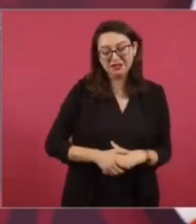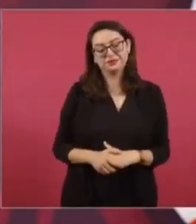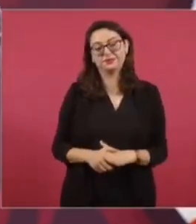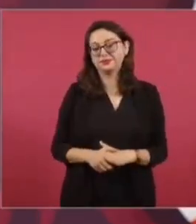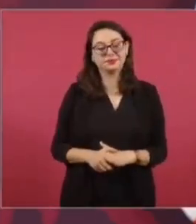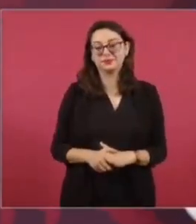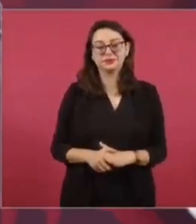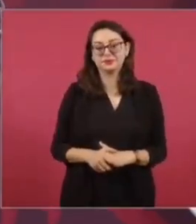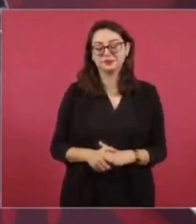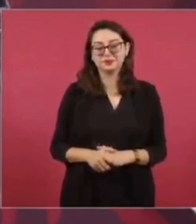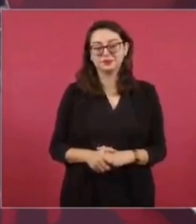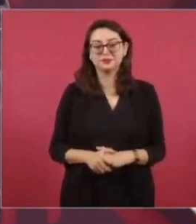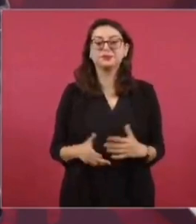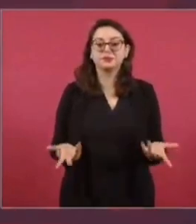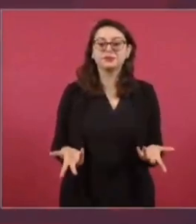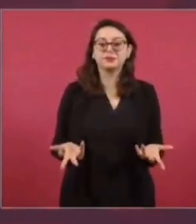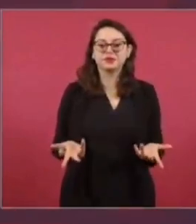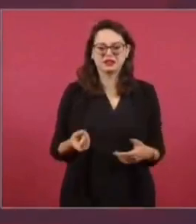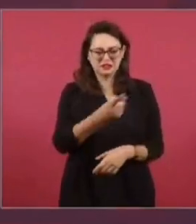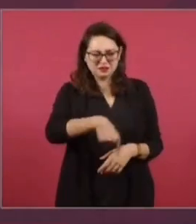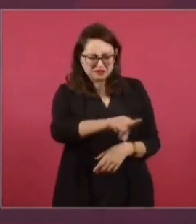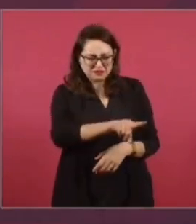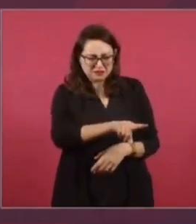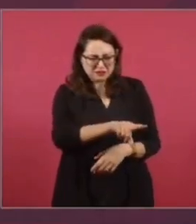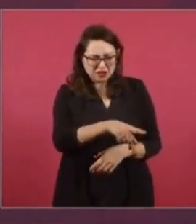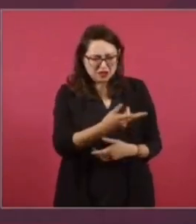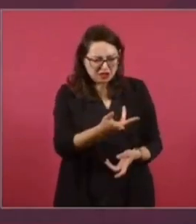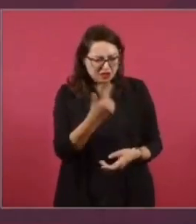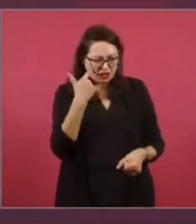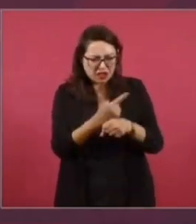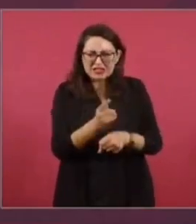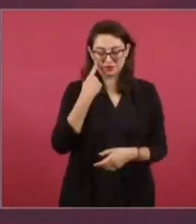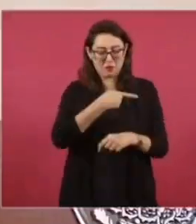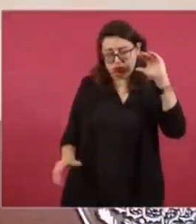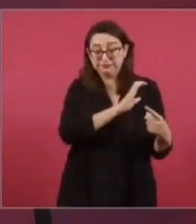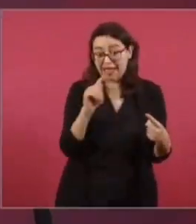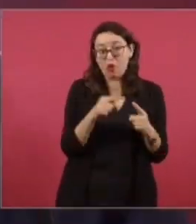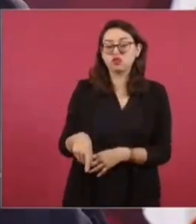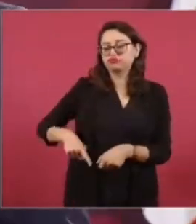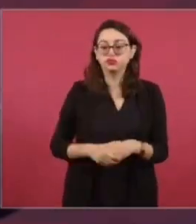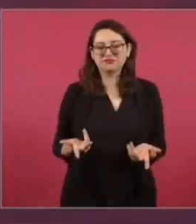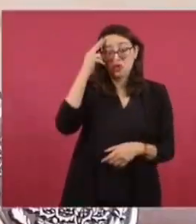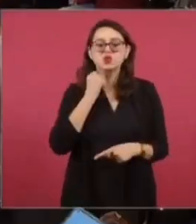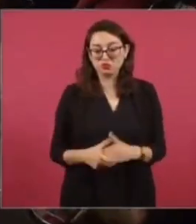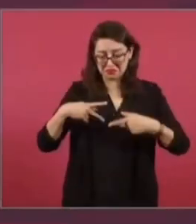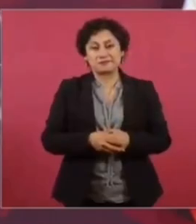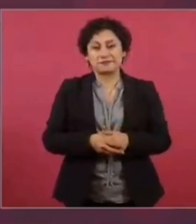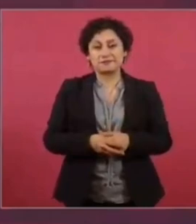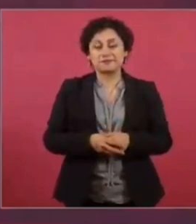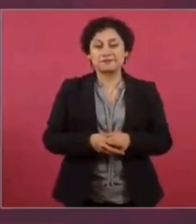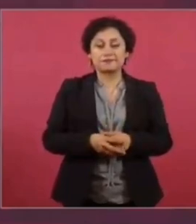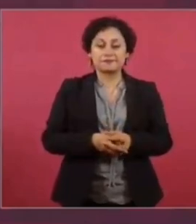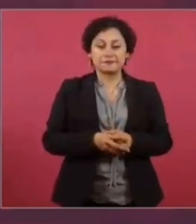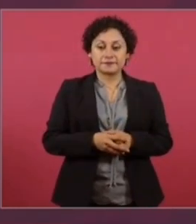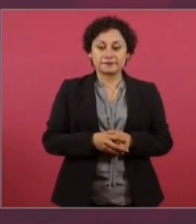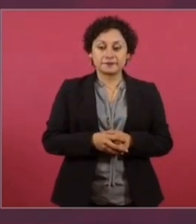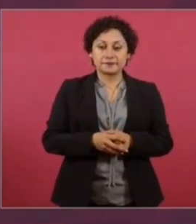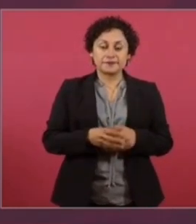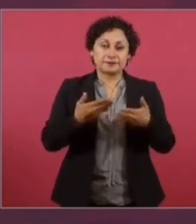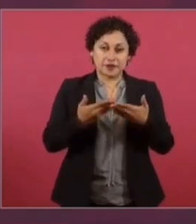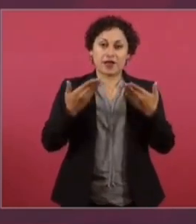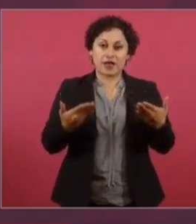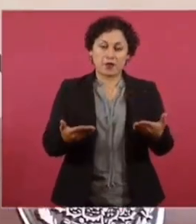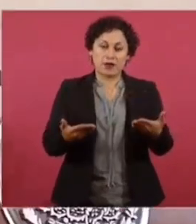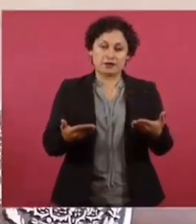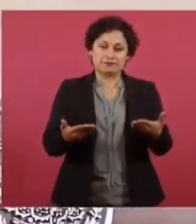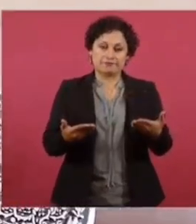O siempre hay que combatir la simulación. Siempre. Veinte minutos después. Algo muy parecido ahora, ¿no?